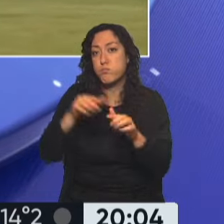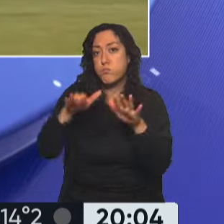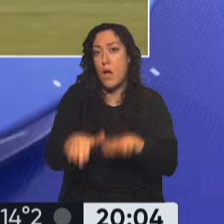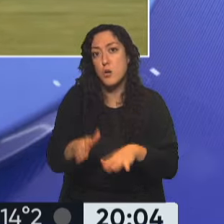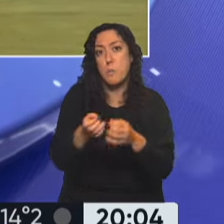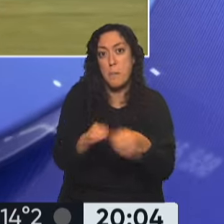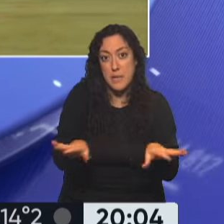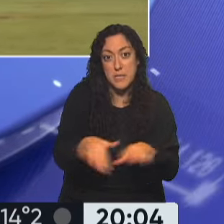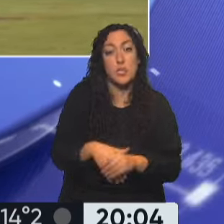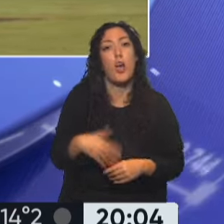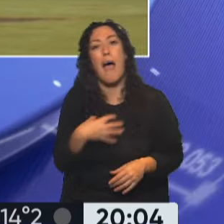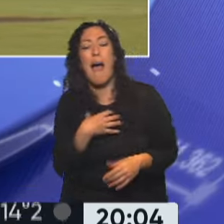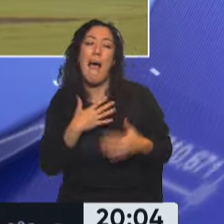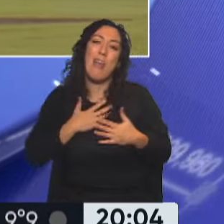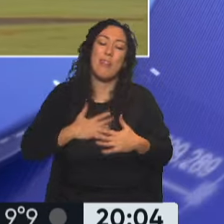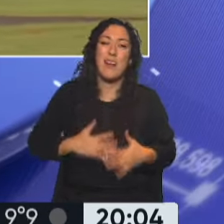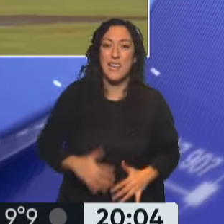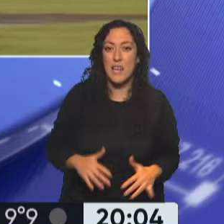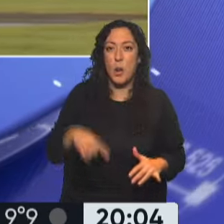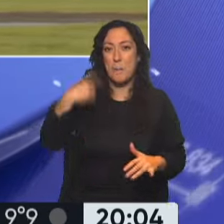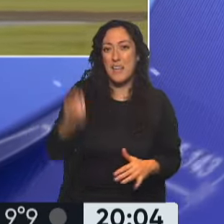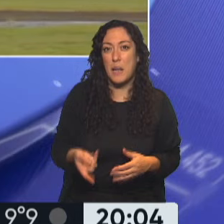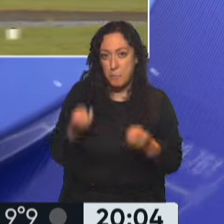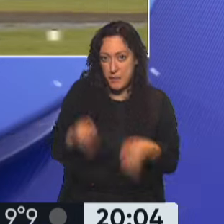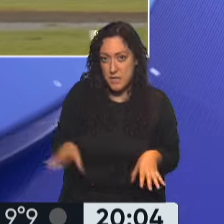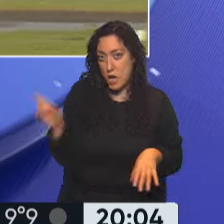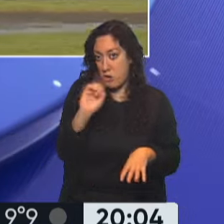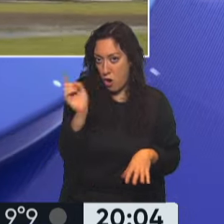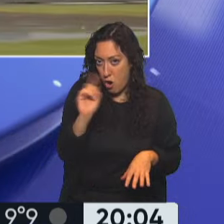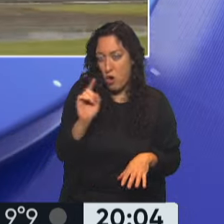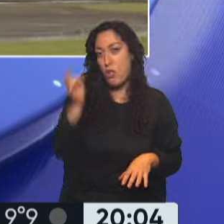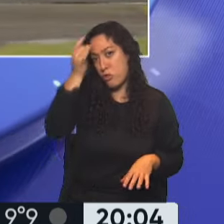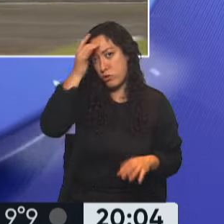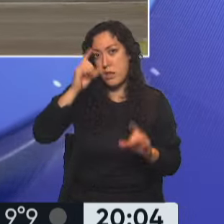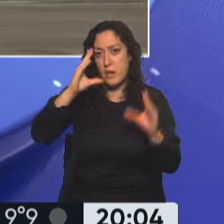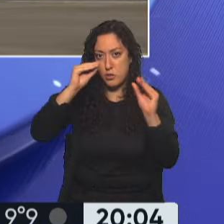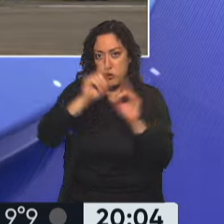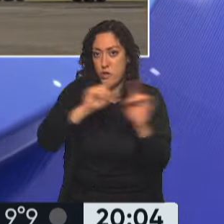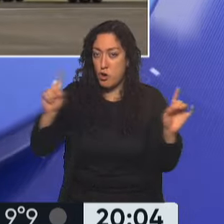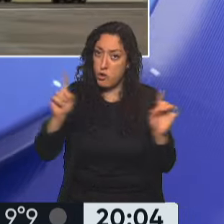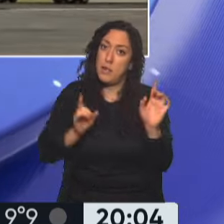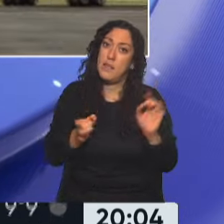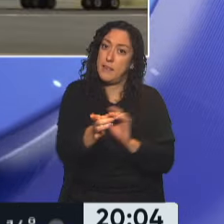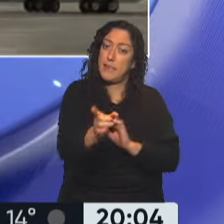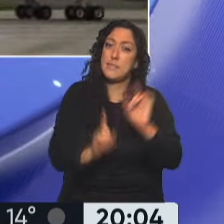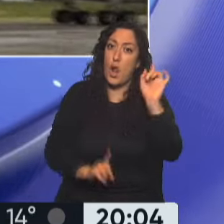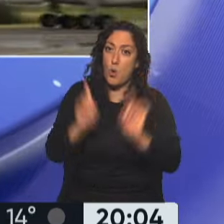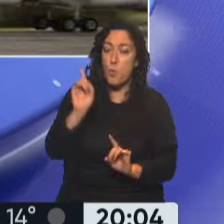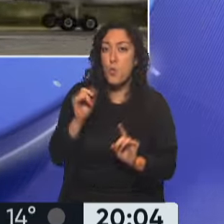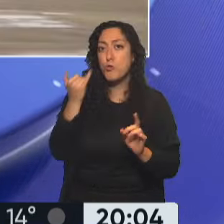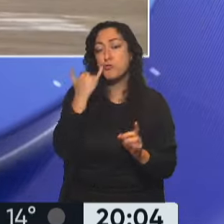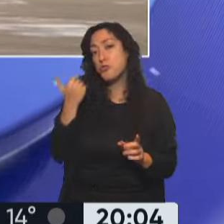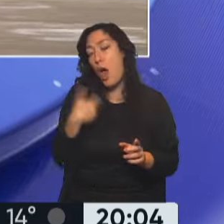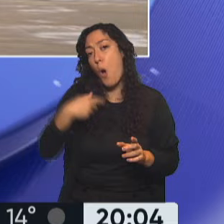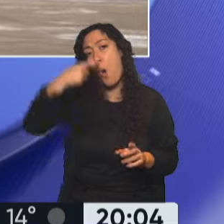fuerza. Así que no confiarse, no tener en cuenta, no pensar los usuarios que va a comenzar a la medianoche, porque en el caso de los trenes, a medida ya en algunas